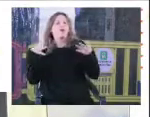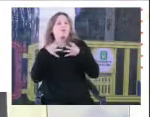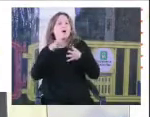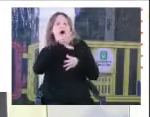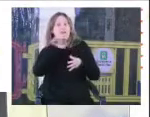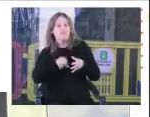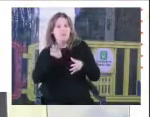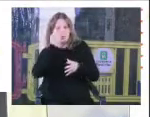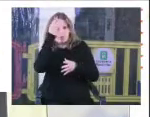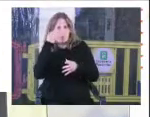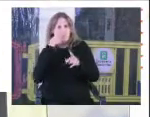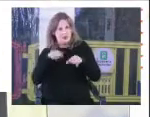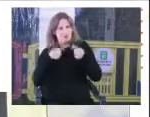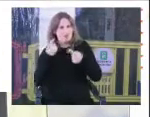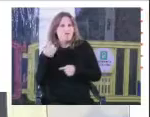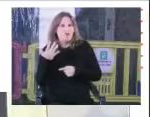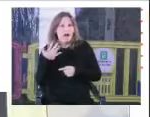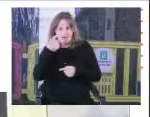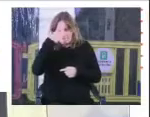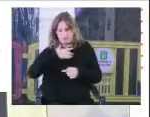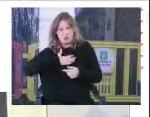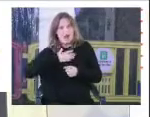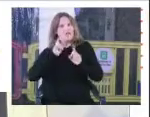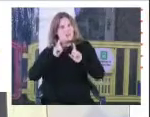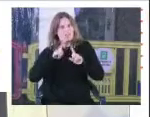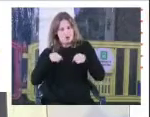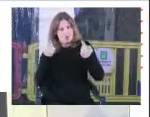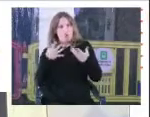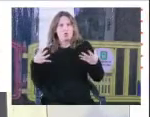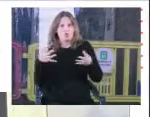de mucha grandeza, tanto a nivel personal como institucional.